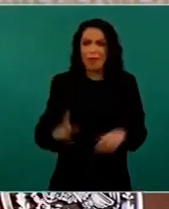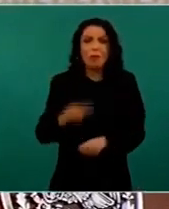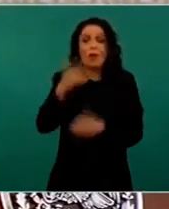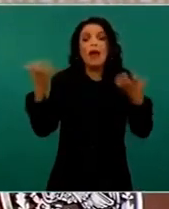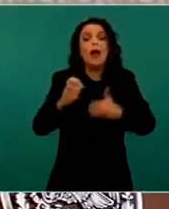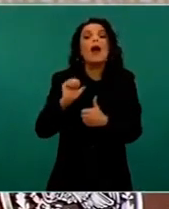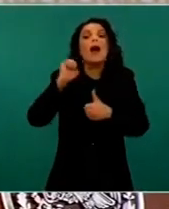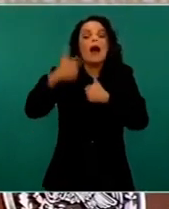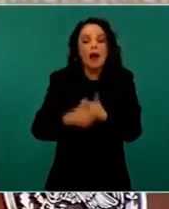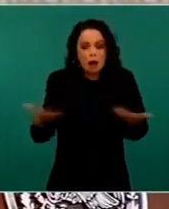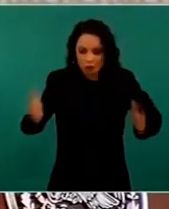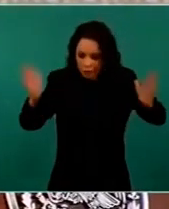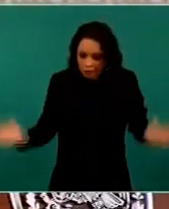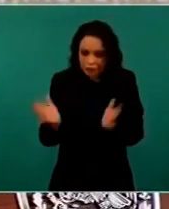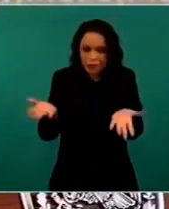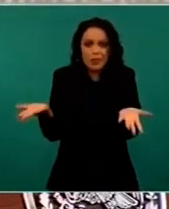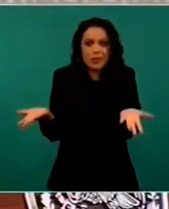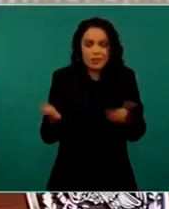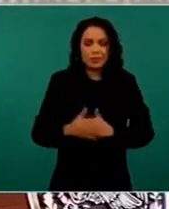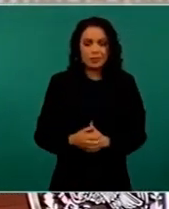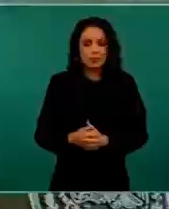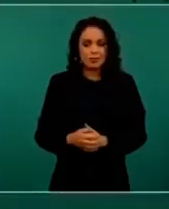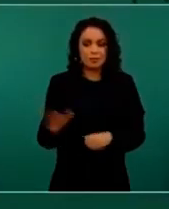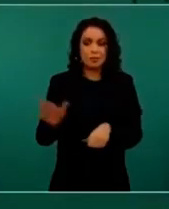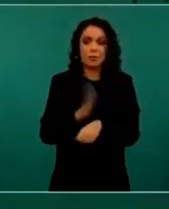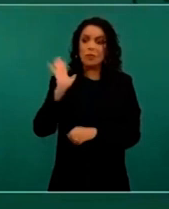Porque se hamburguesaron.